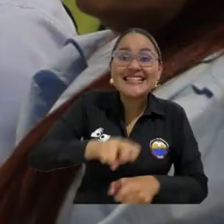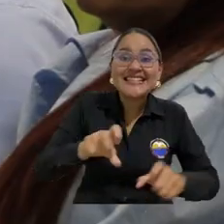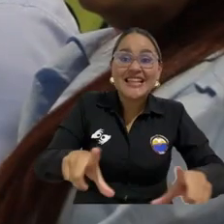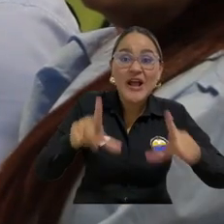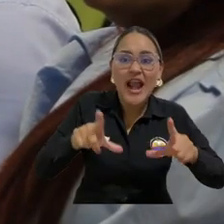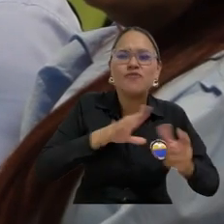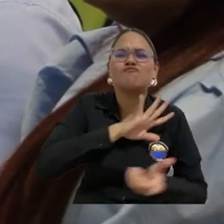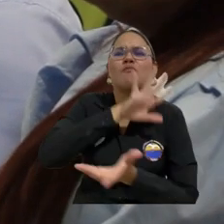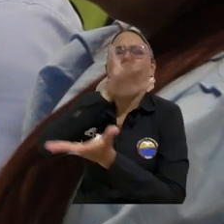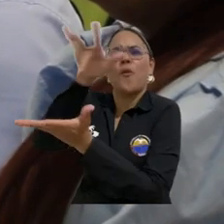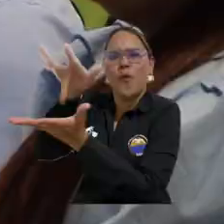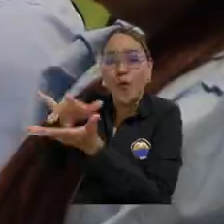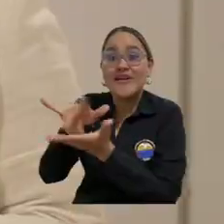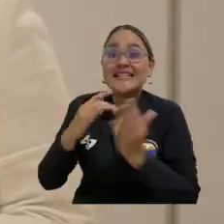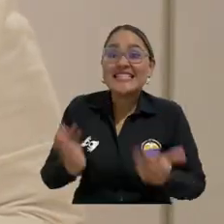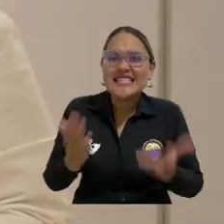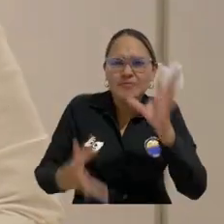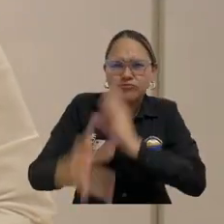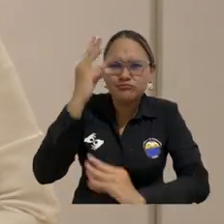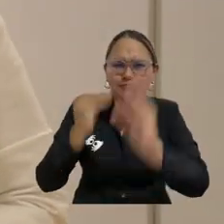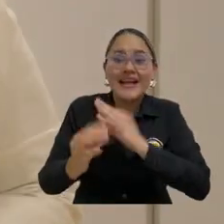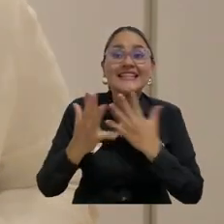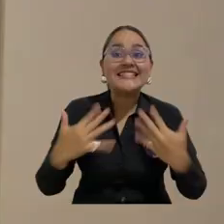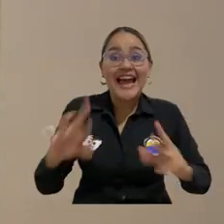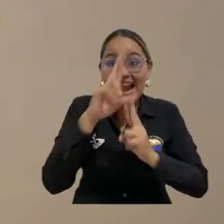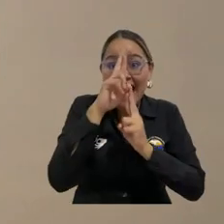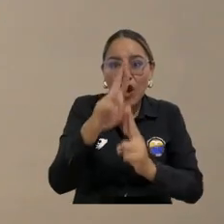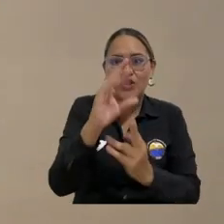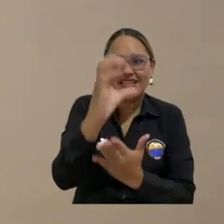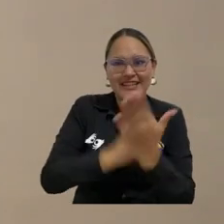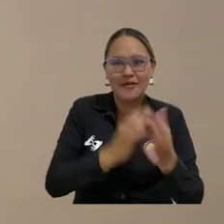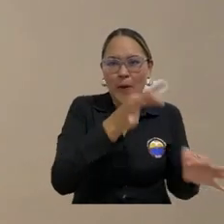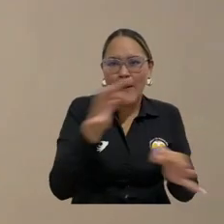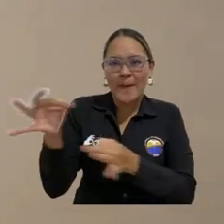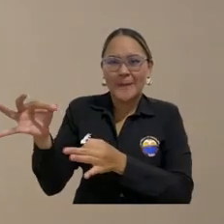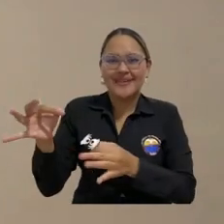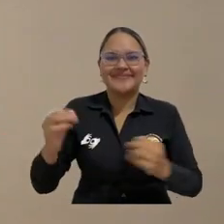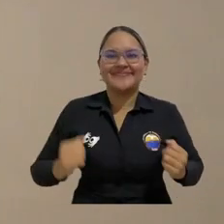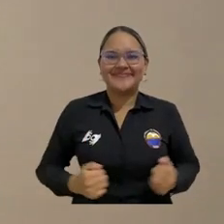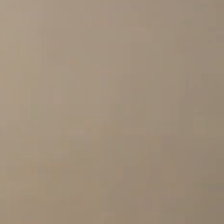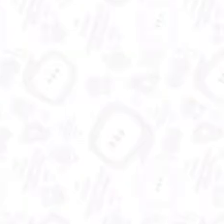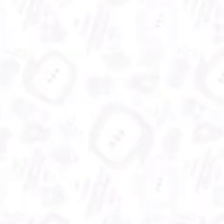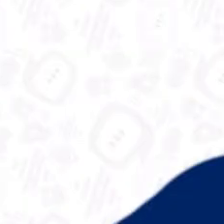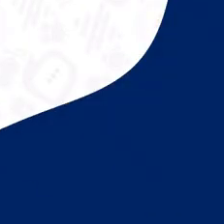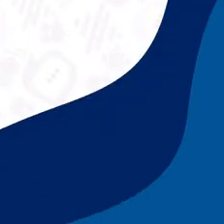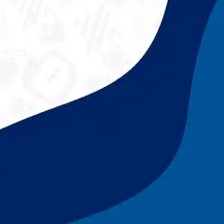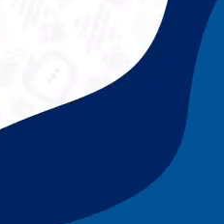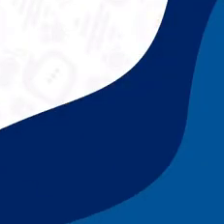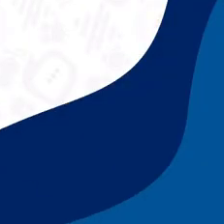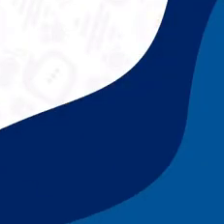graduados de este programa posgradual, quienes fueron reconocidos en una ceremonia de entrega de certificaciones.